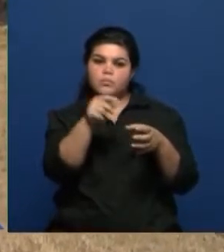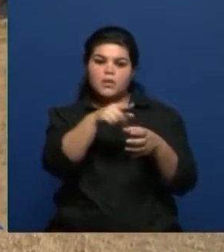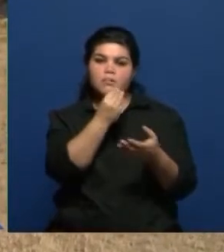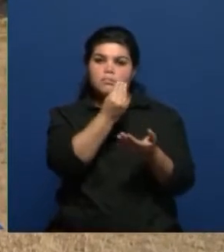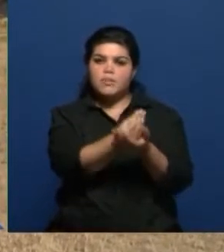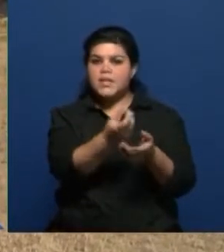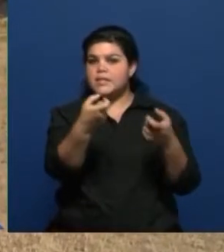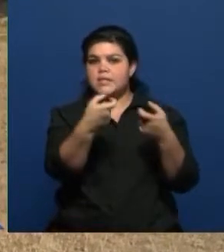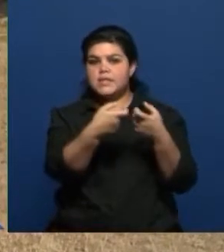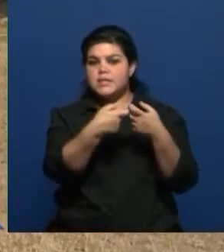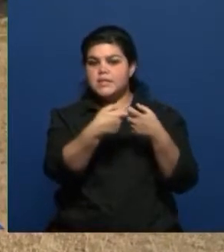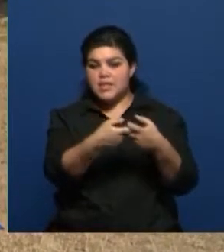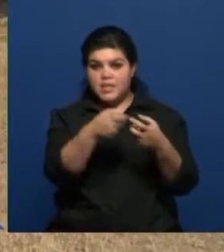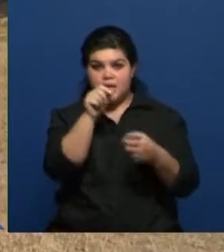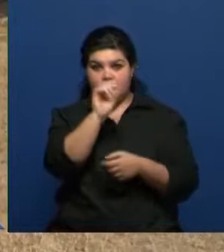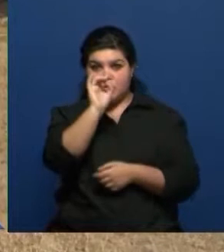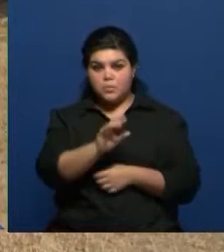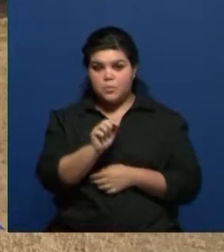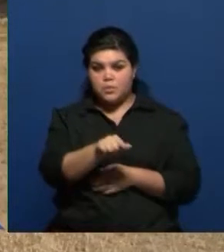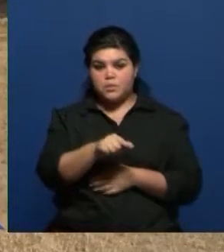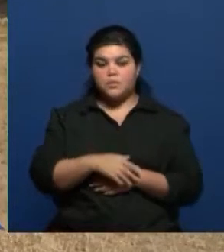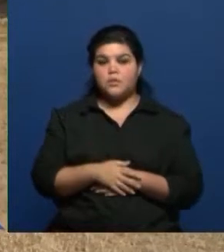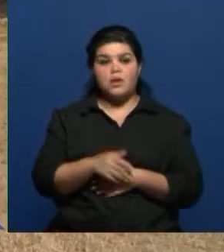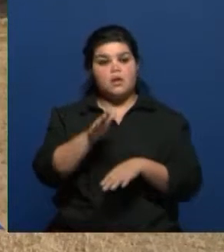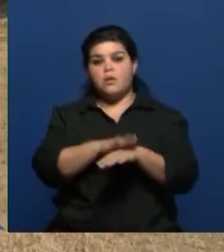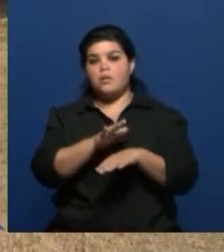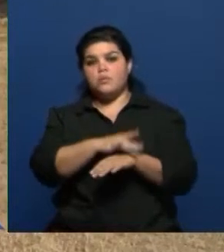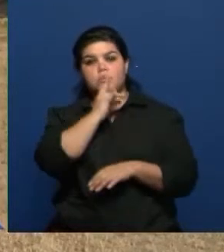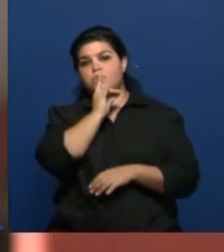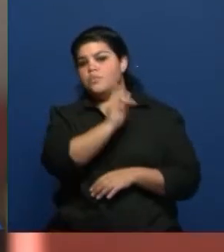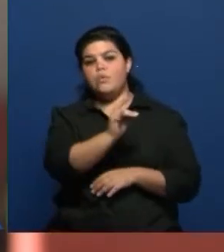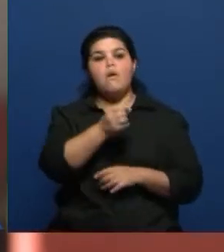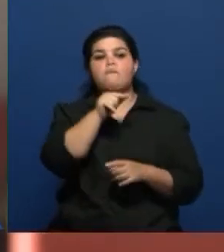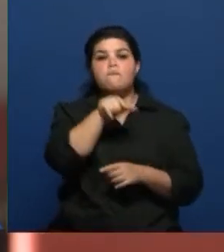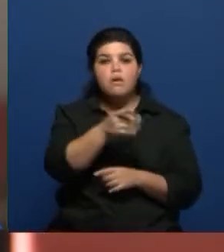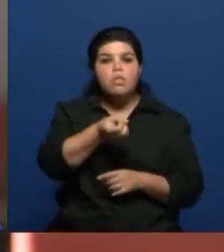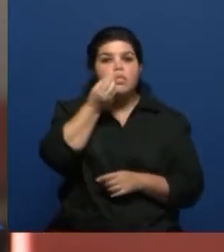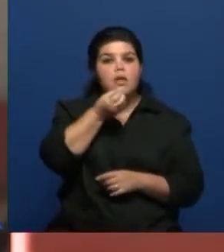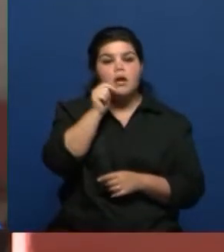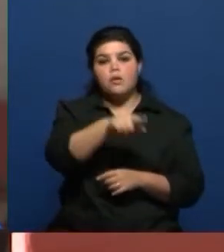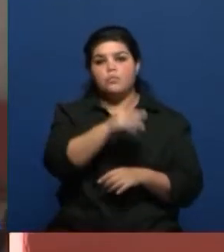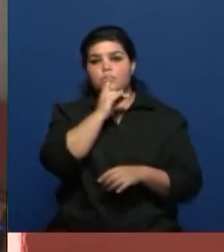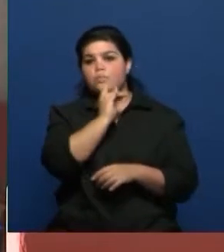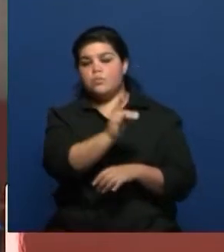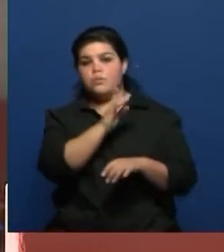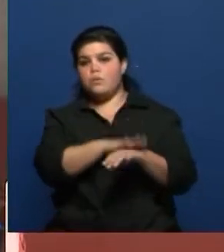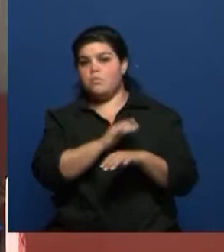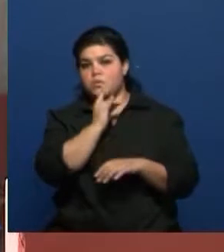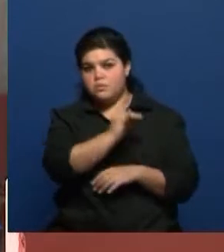sindical que tendrá que hacerse cargo de las palabras que pronunció en ese acto.